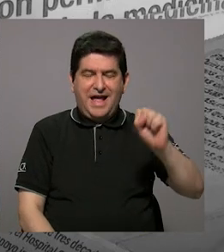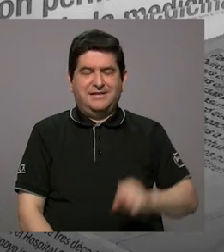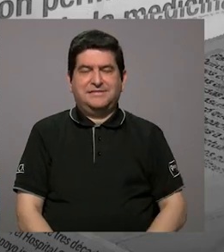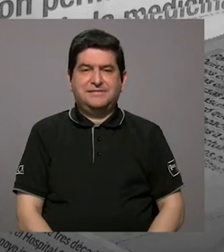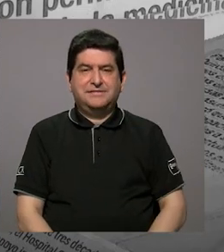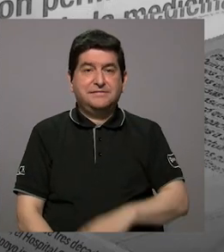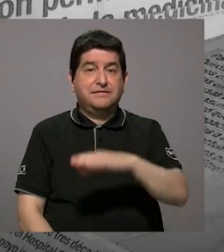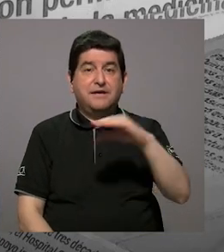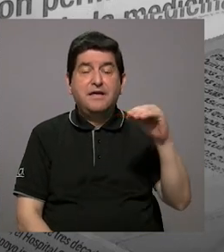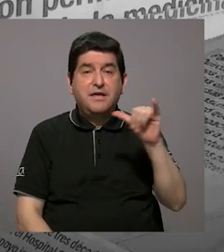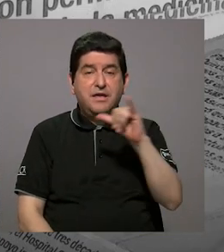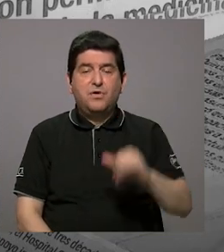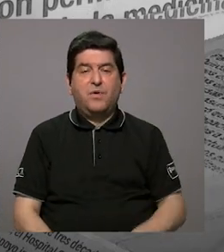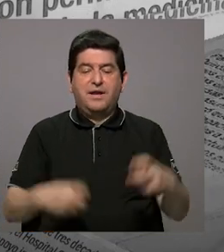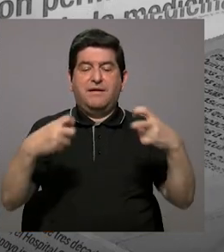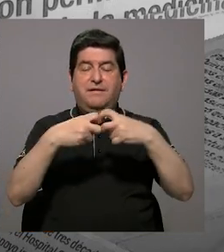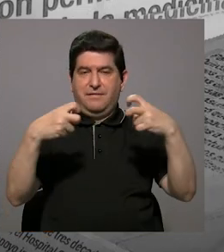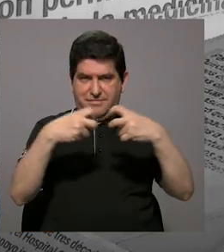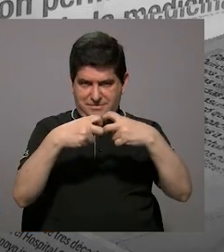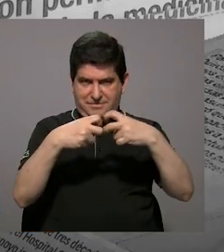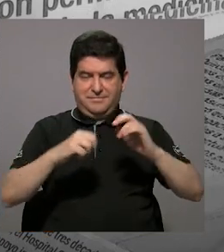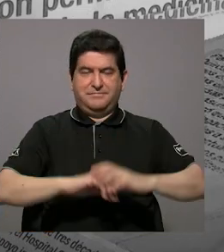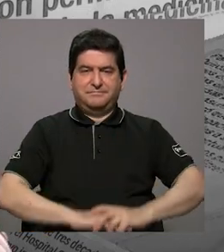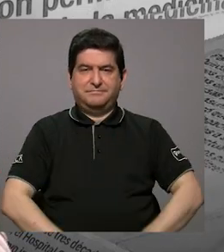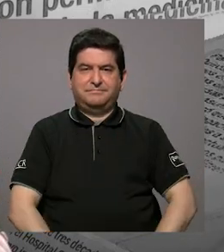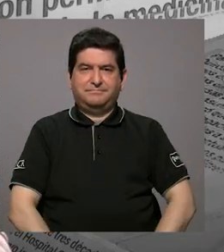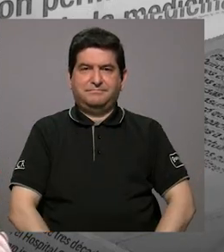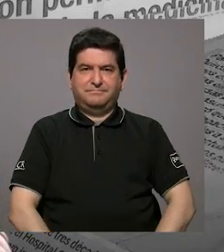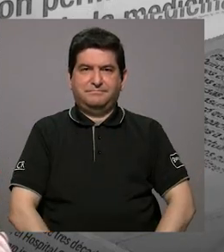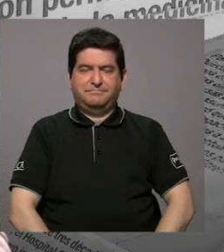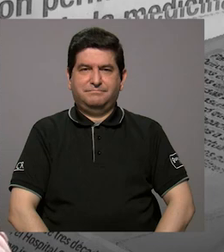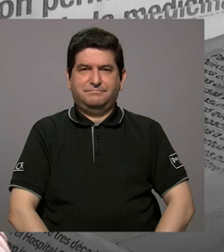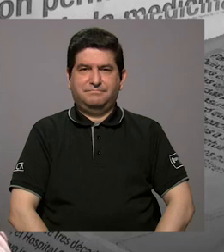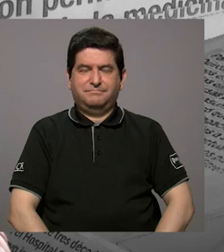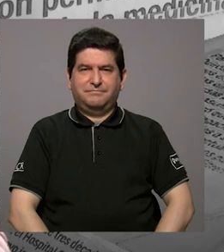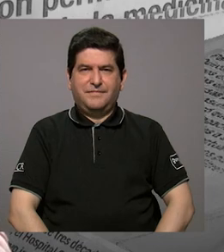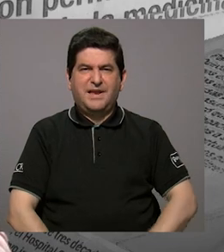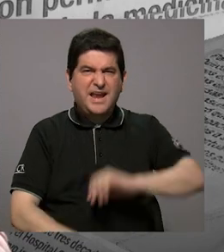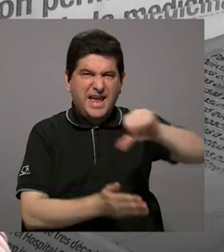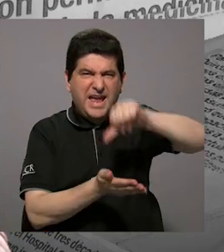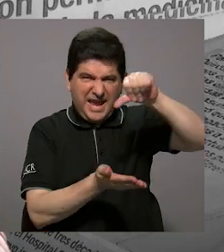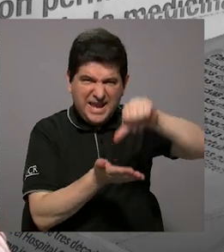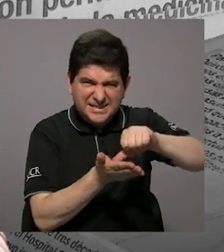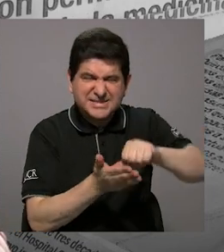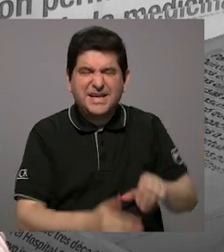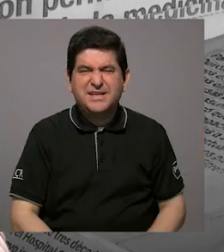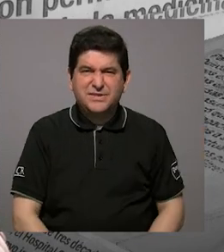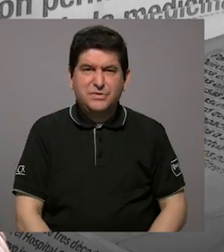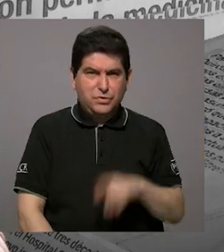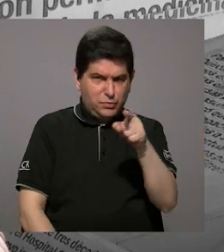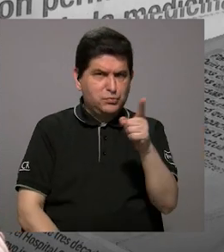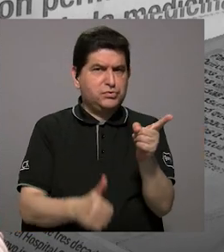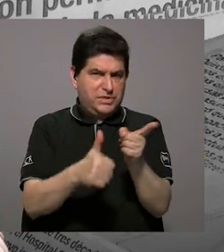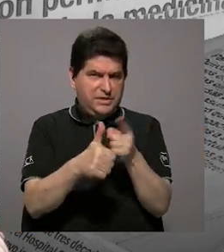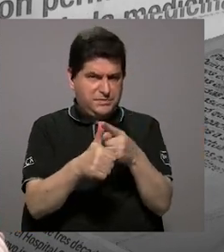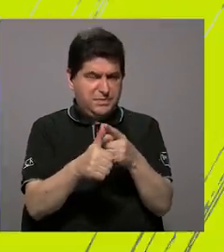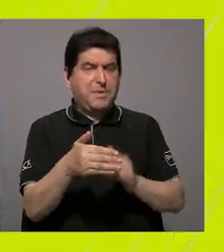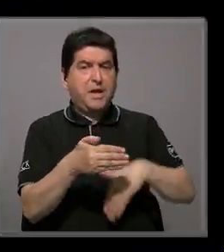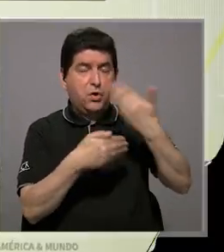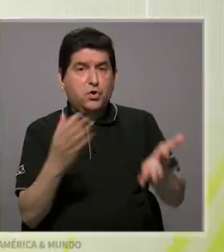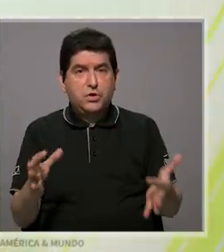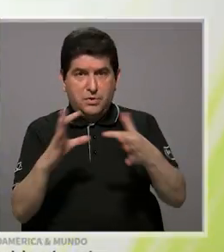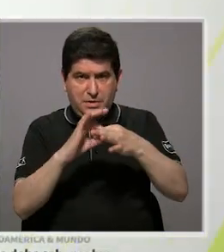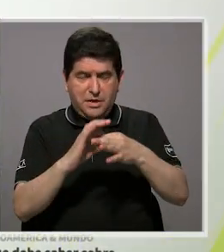licuado de petróleo y también la parte de electricidad. ¿Por qué es que el CELEC inicialmente, porque fueron ustedes,